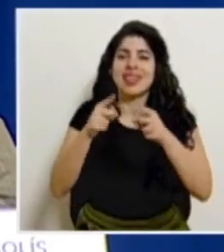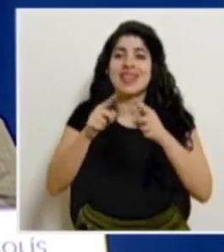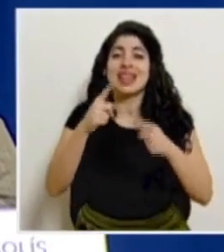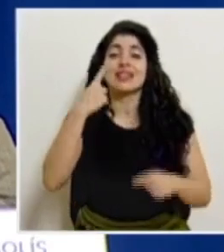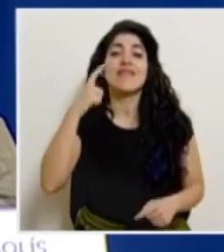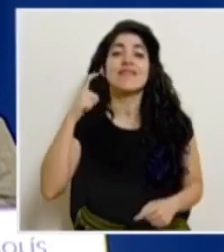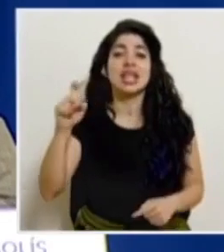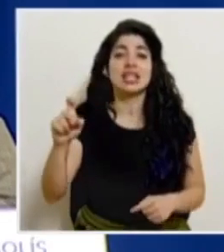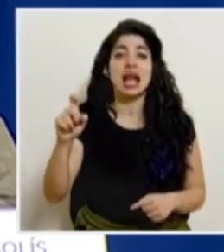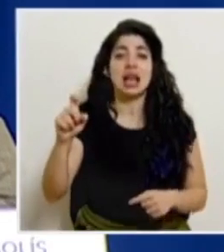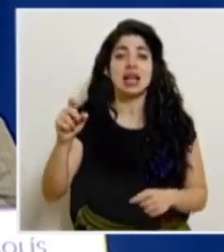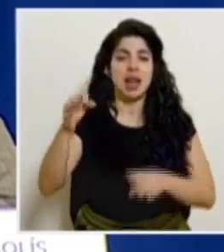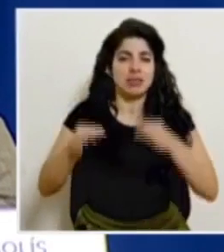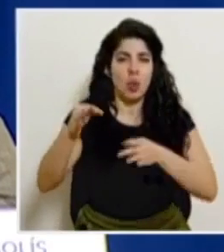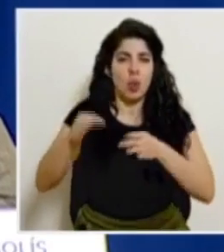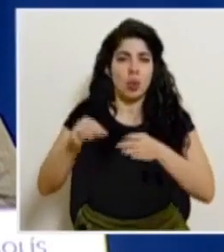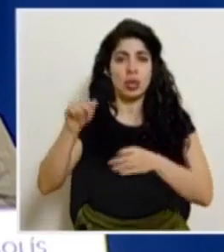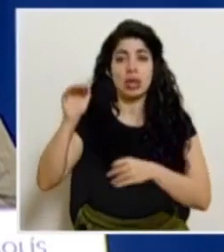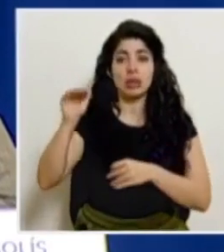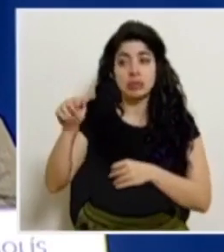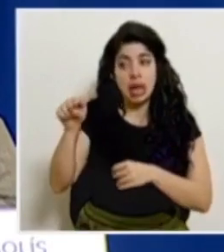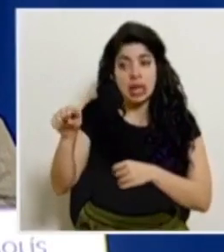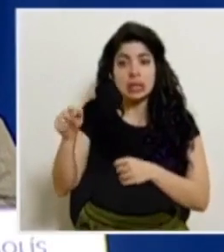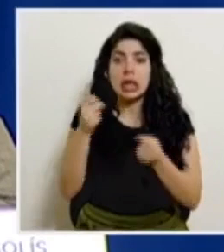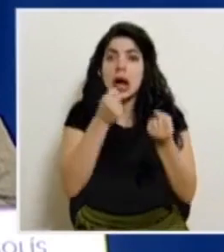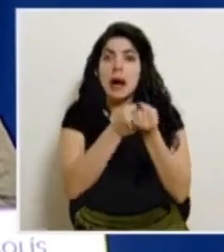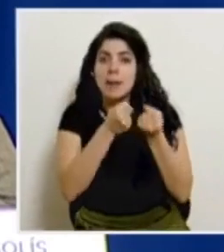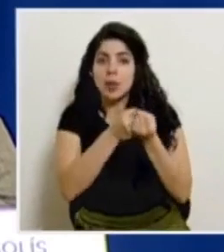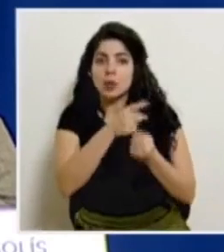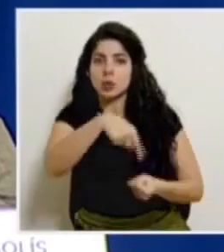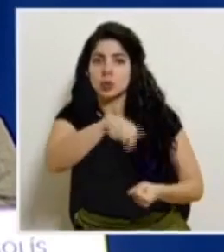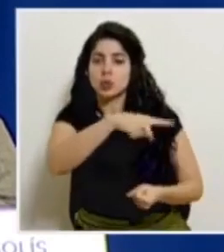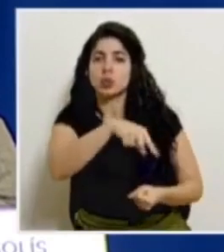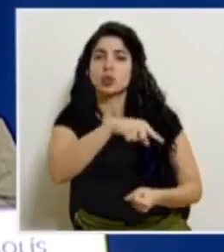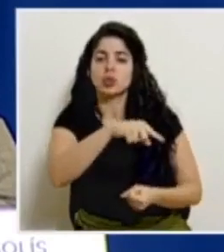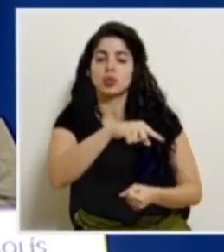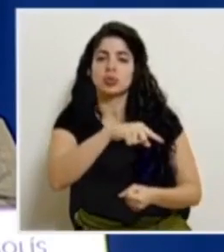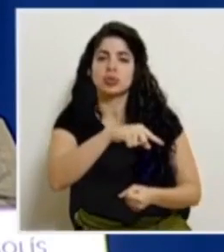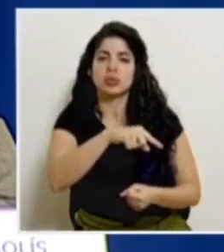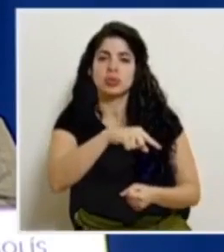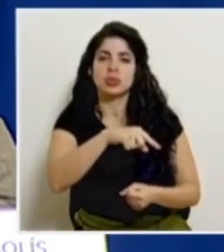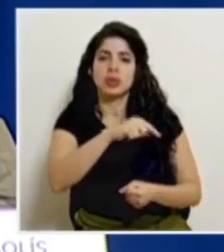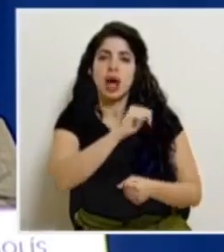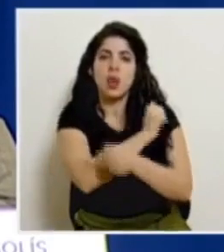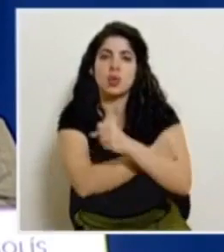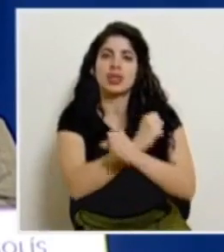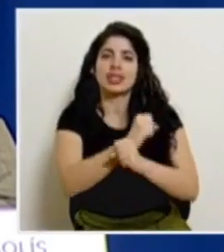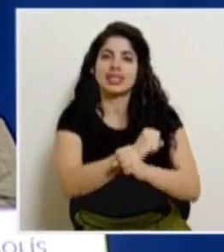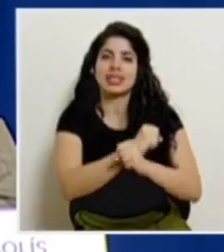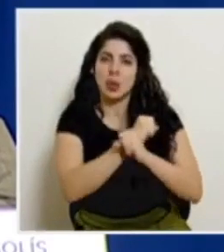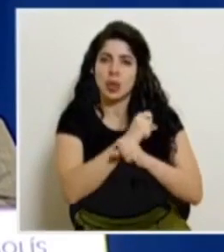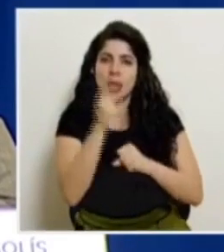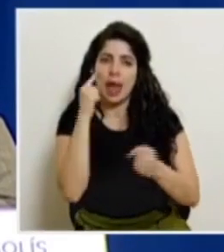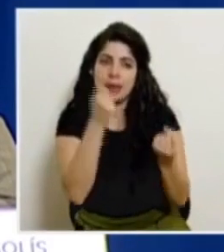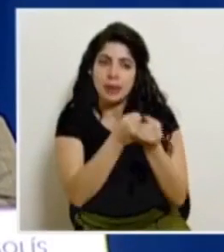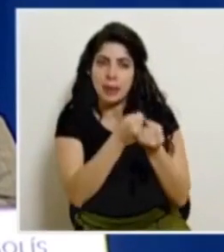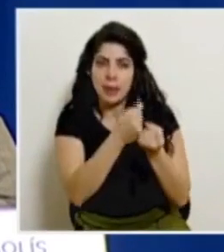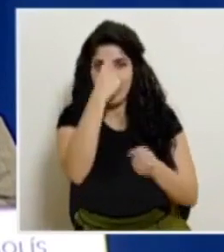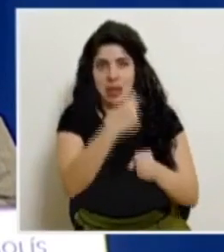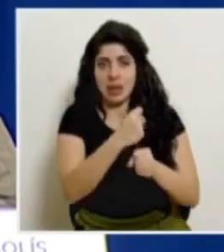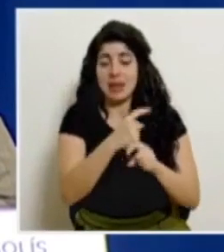fiscalías para poder apoyar a las autoridades de seguridad en esta tarea